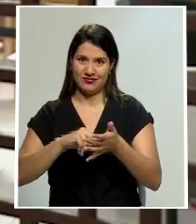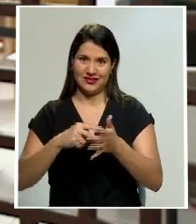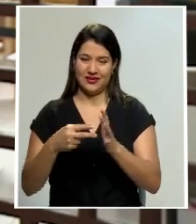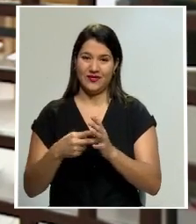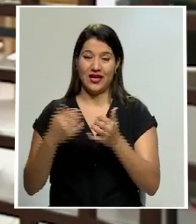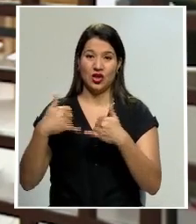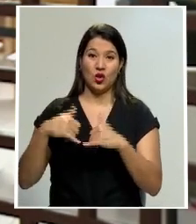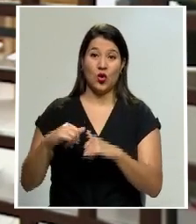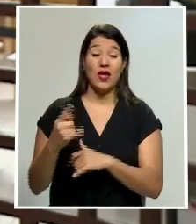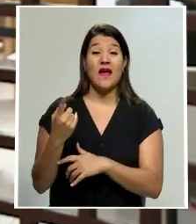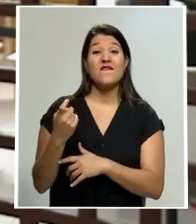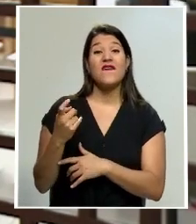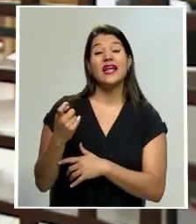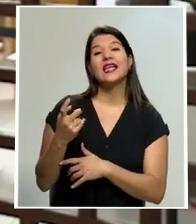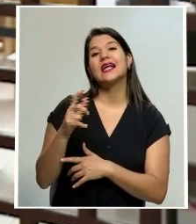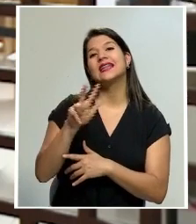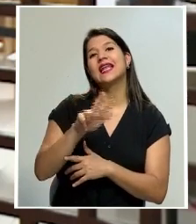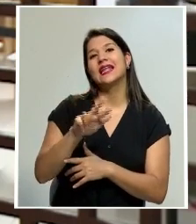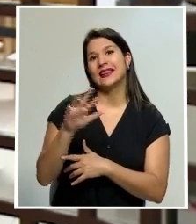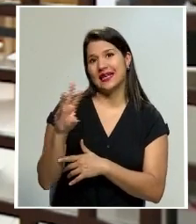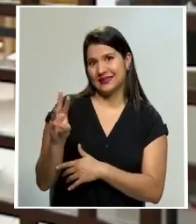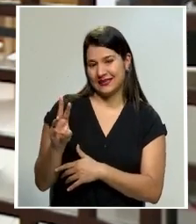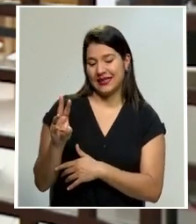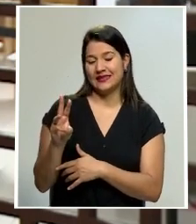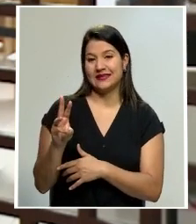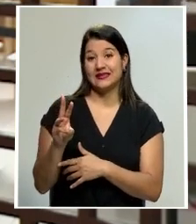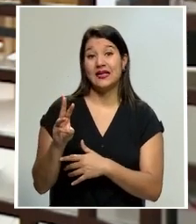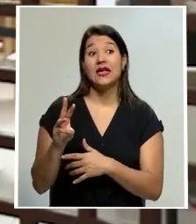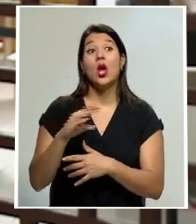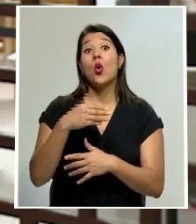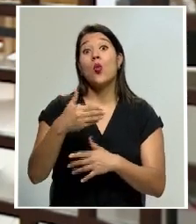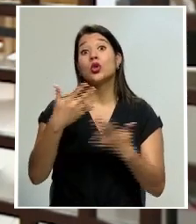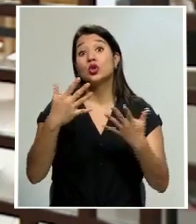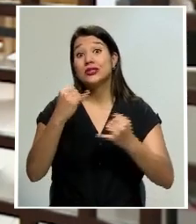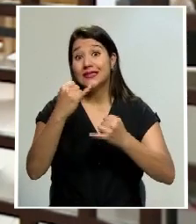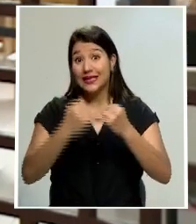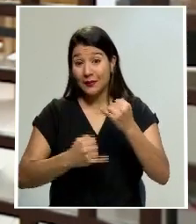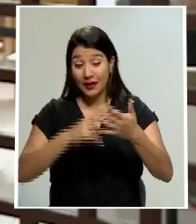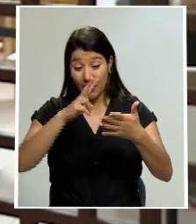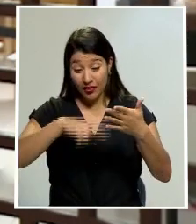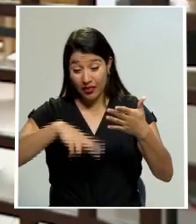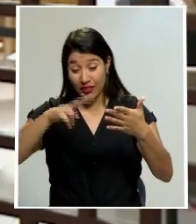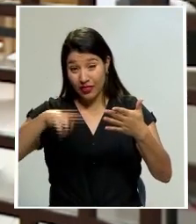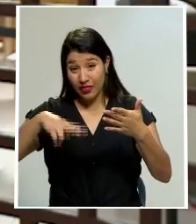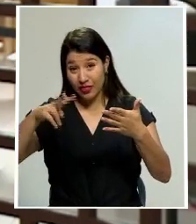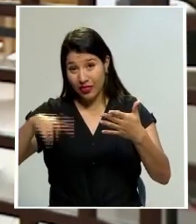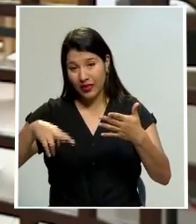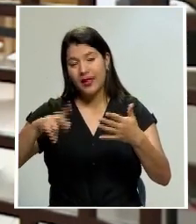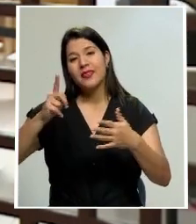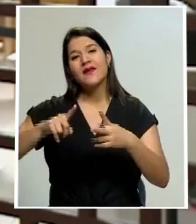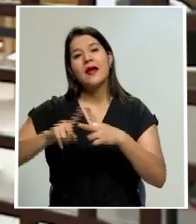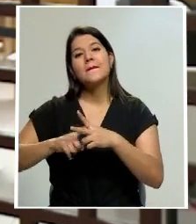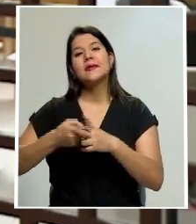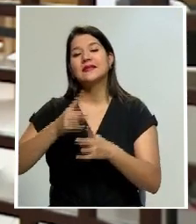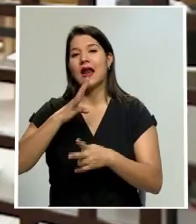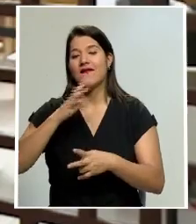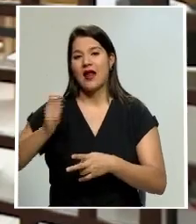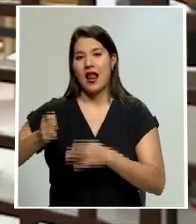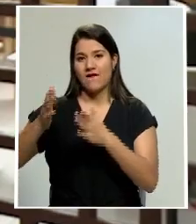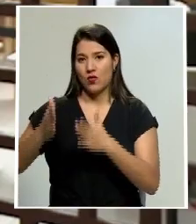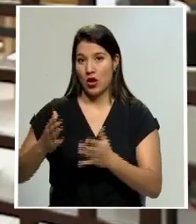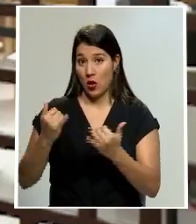Fiscalía debería de analizar 40 puntos y luego dar paso a la defensa de los 30 imputados. Veamos lo que nos dijo.